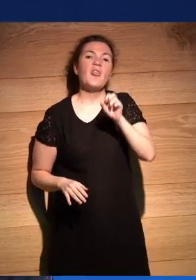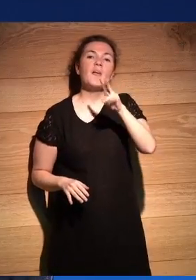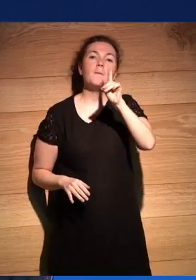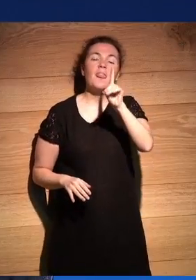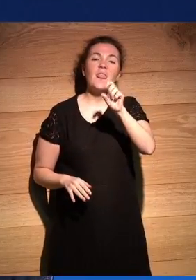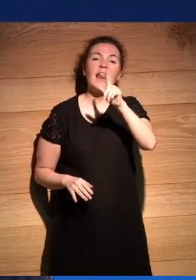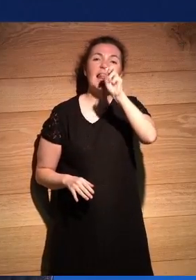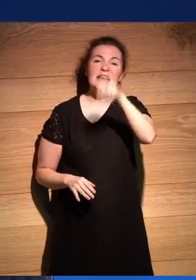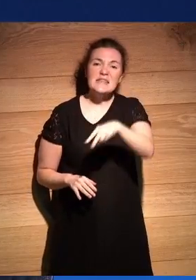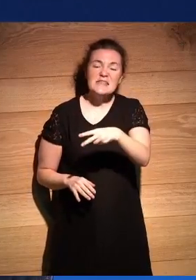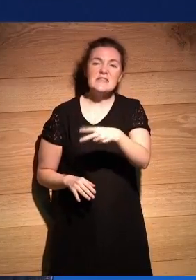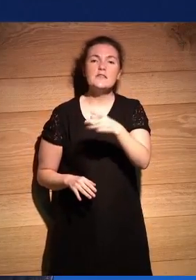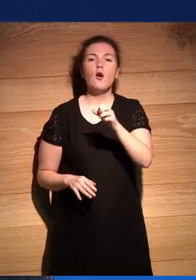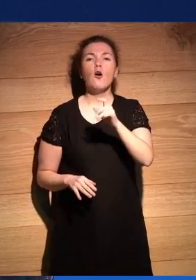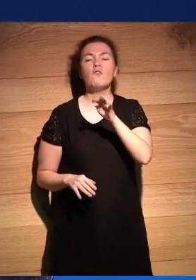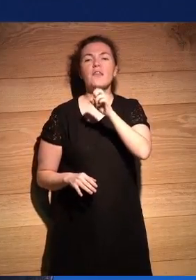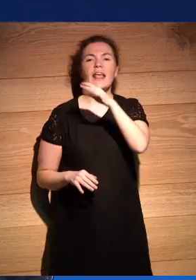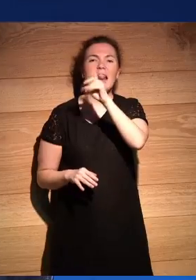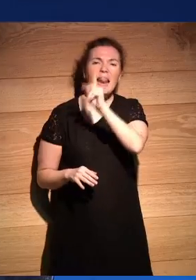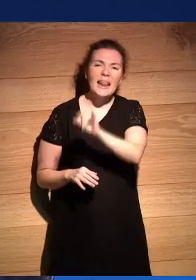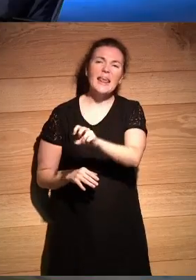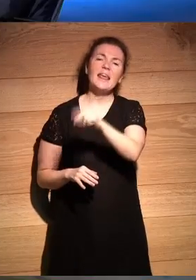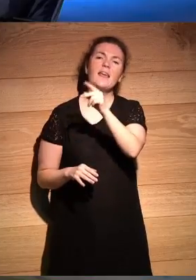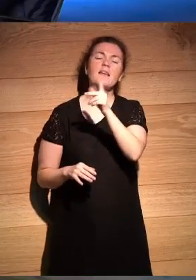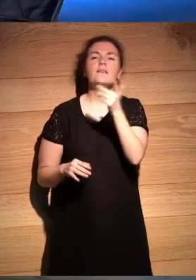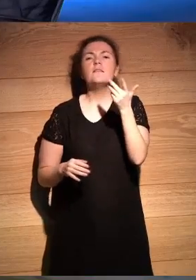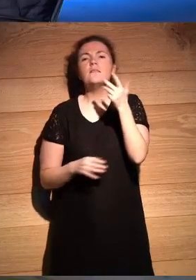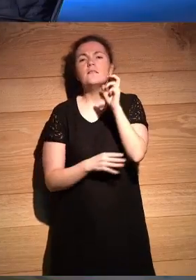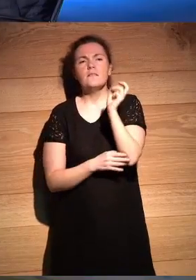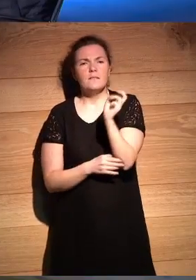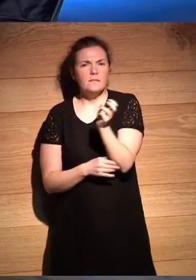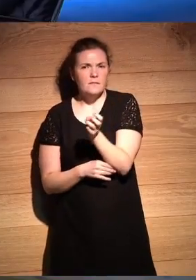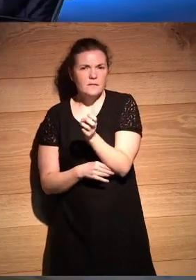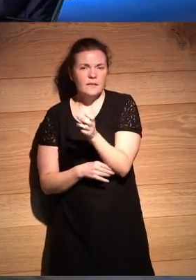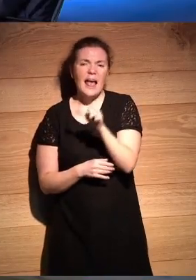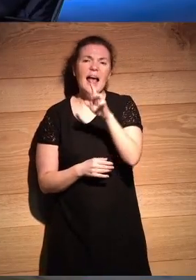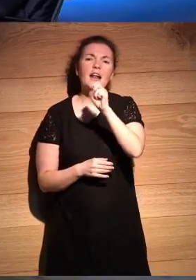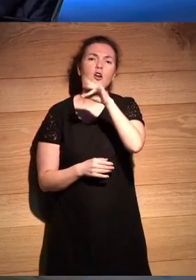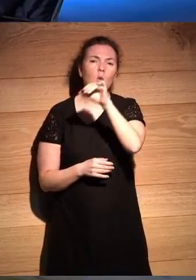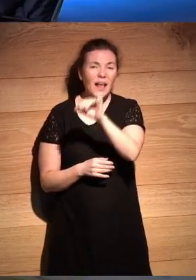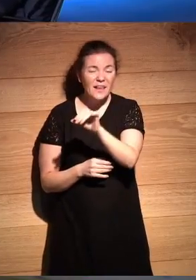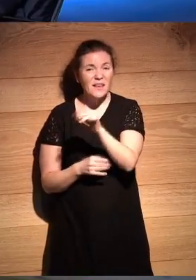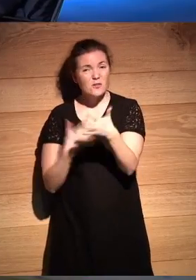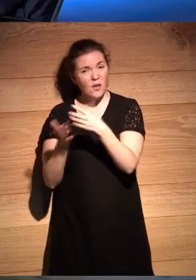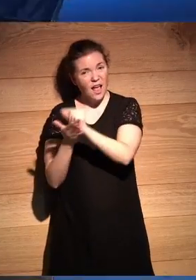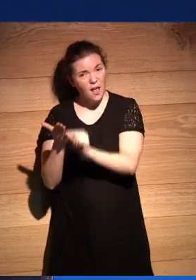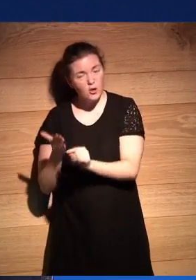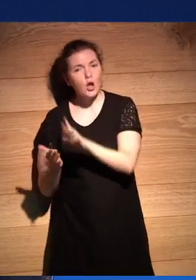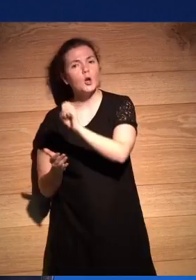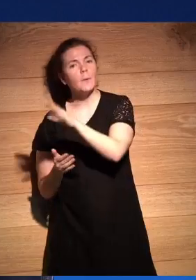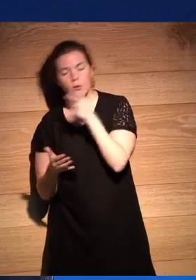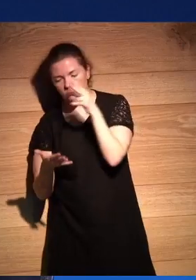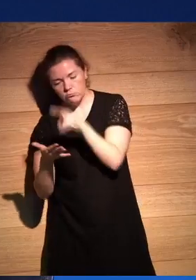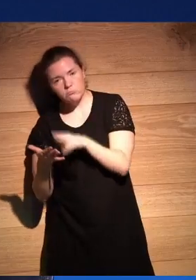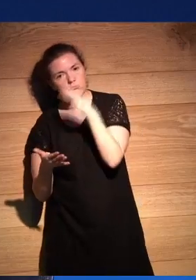o los Bitnicks o Philip K. Dick una cantidad de James Elroy ¿no? autores que a Roberto le interesaban